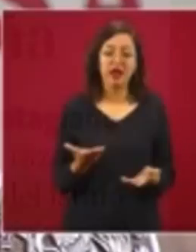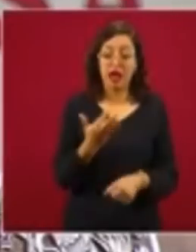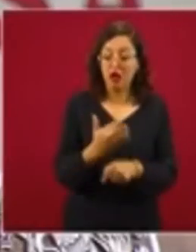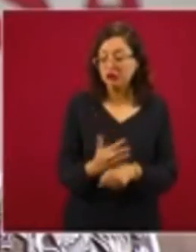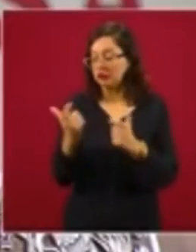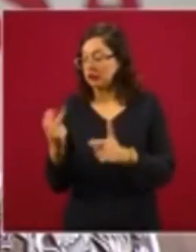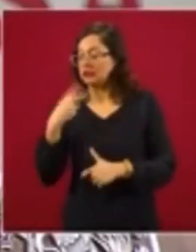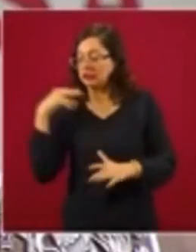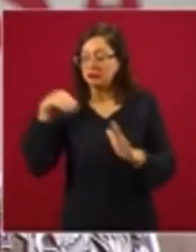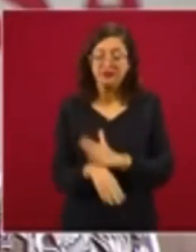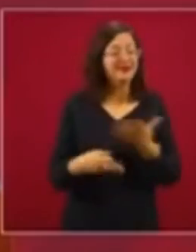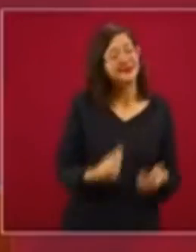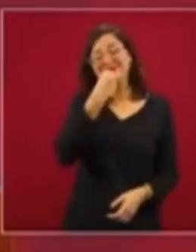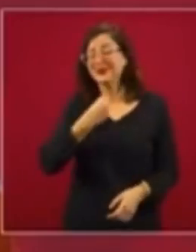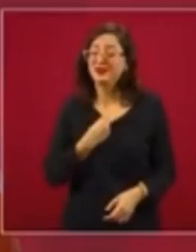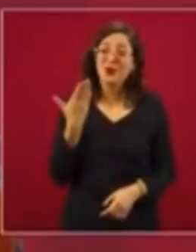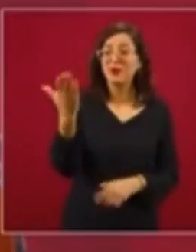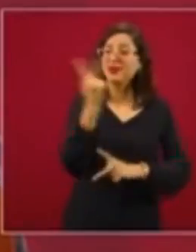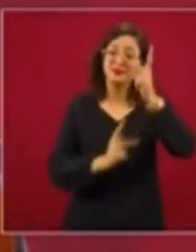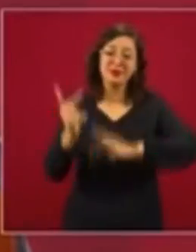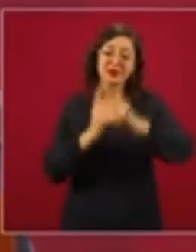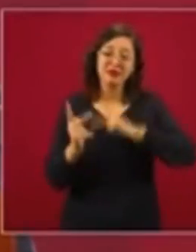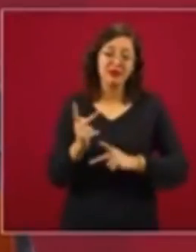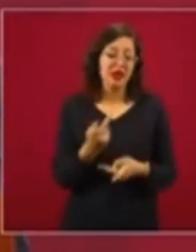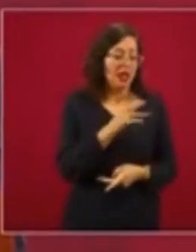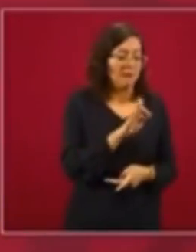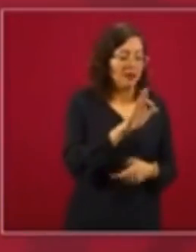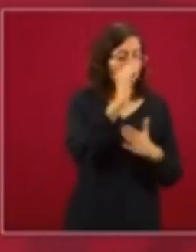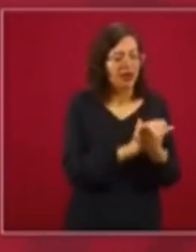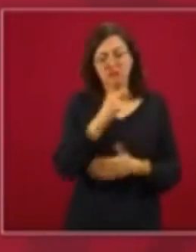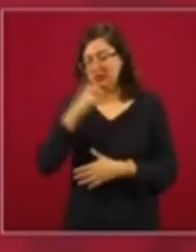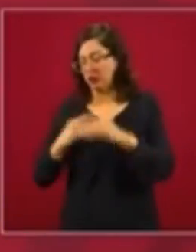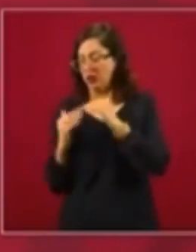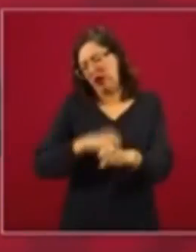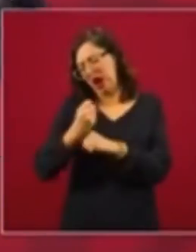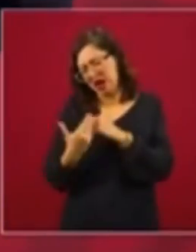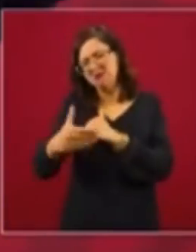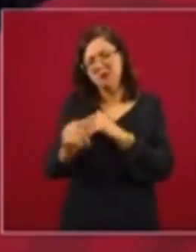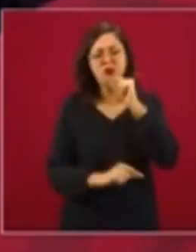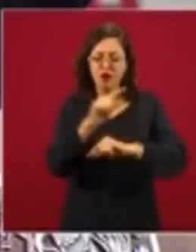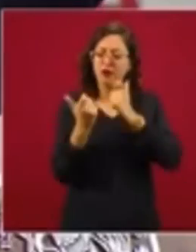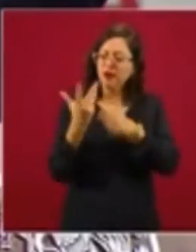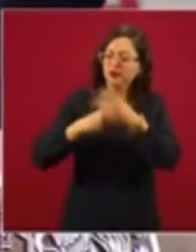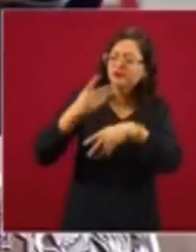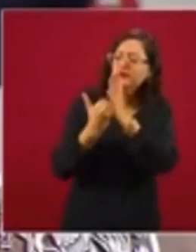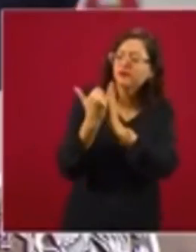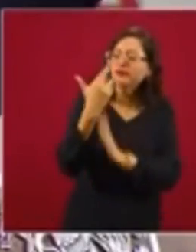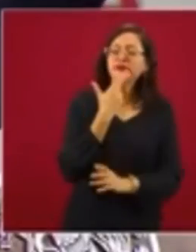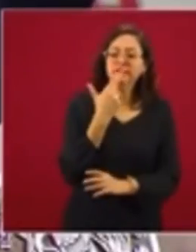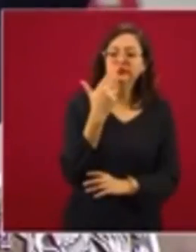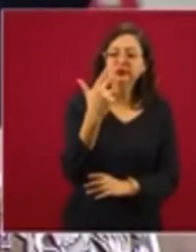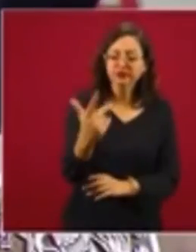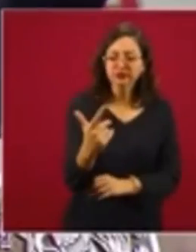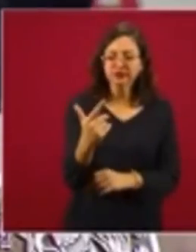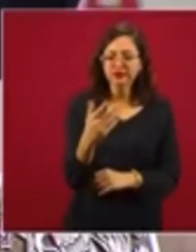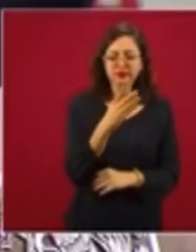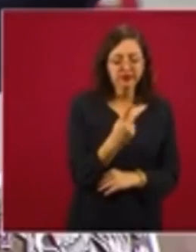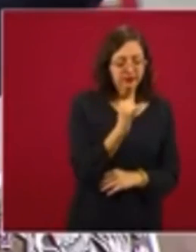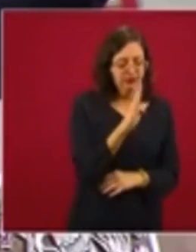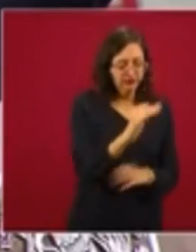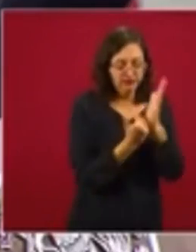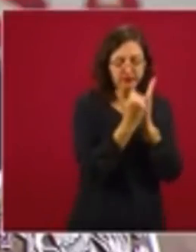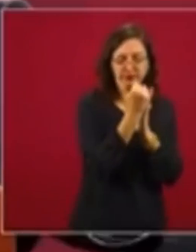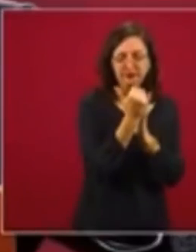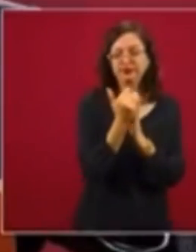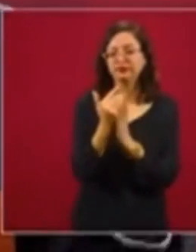cayendo la economía, ni modo, va a aumentar la deuda con relación al producto. Pero el año que viene, mejorar la economía, aumenta el producto